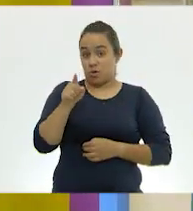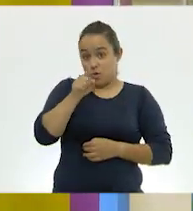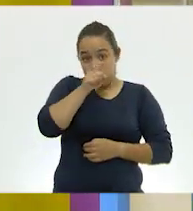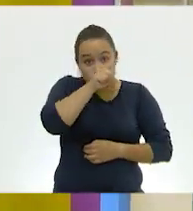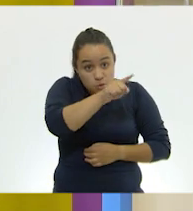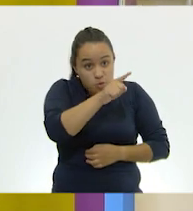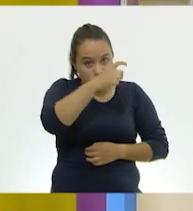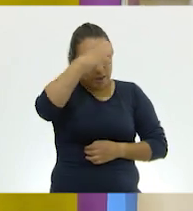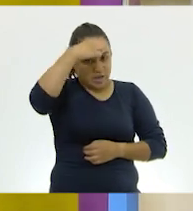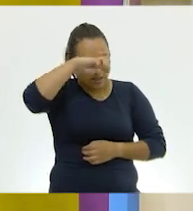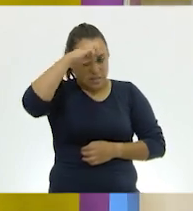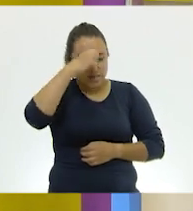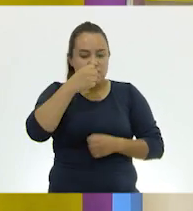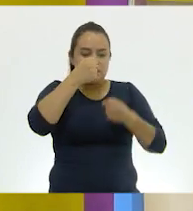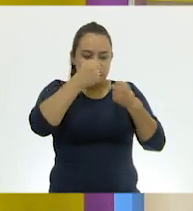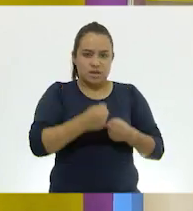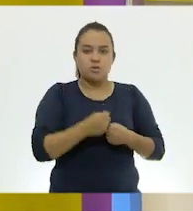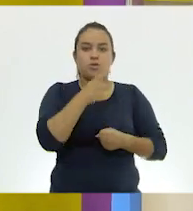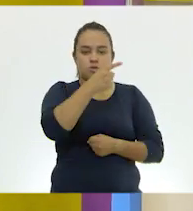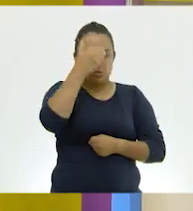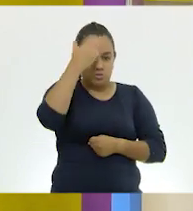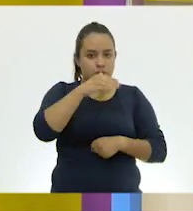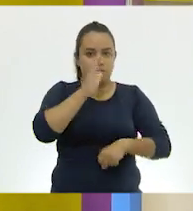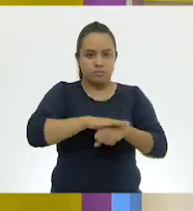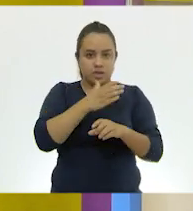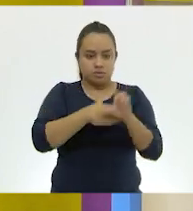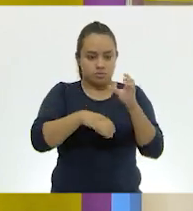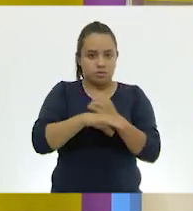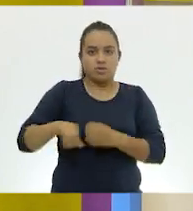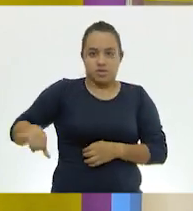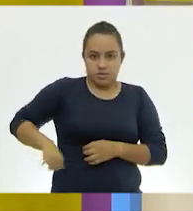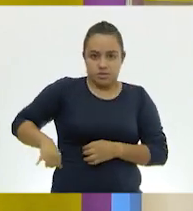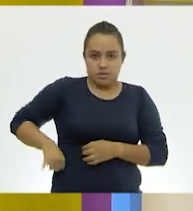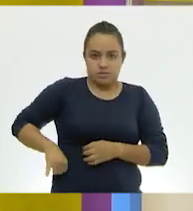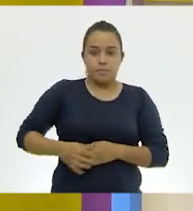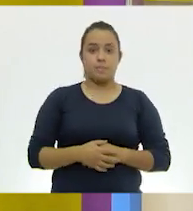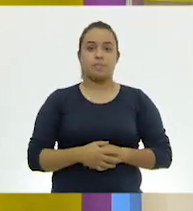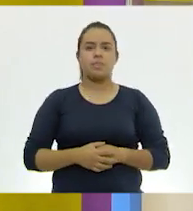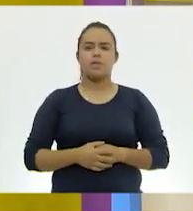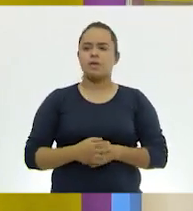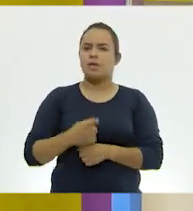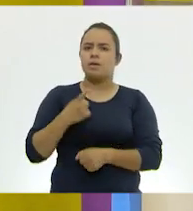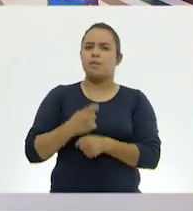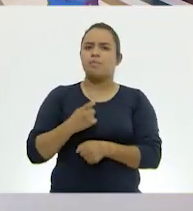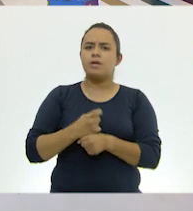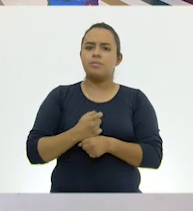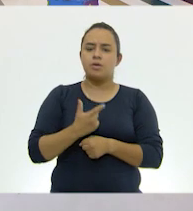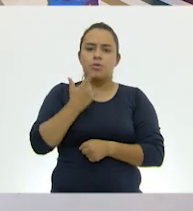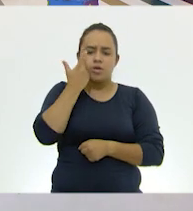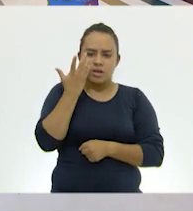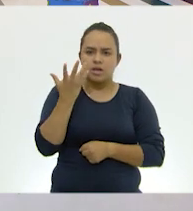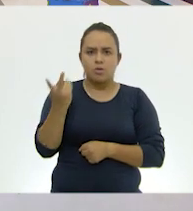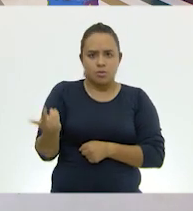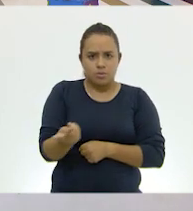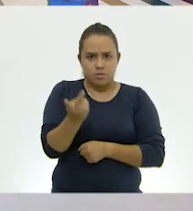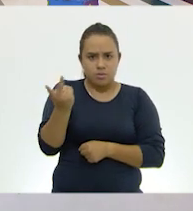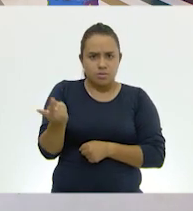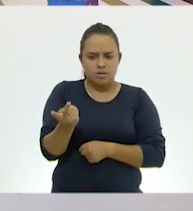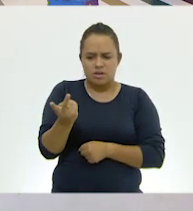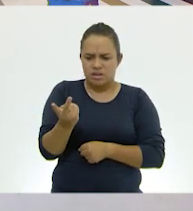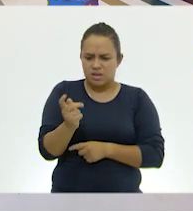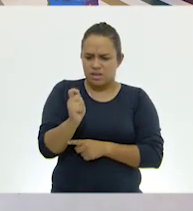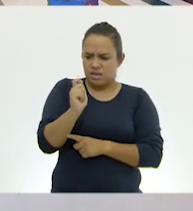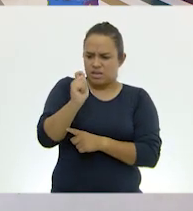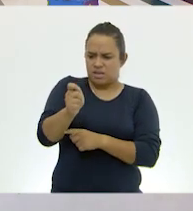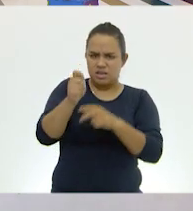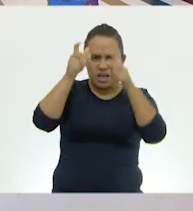experto, entonces seguramente vas a saber muchísimas más cosas súper interesantes. Ok. Entonces, primero yo quisiera preguntarte, ¿qué